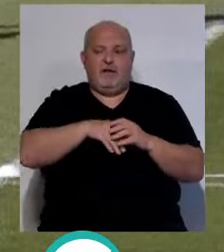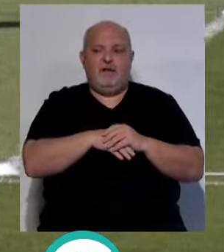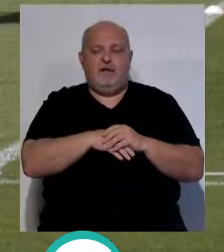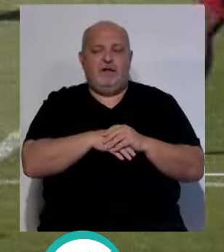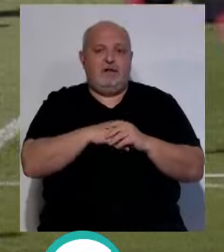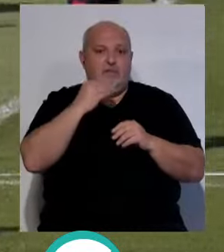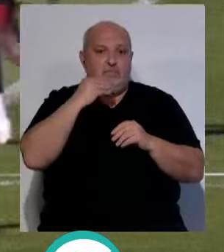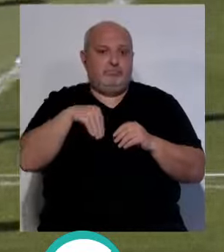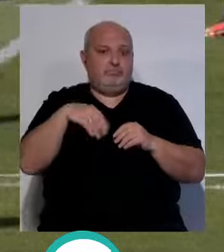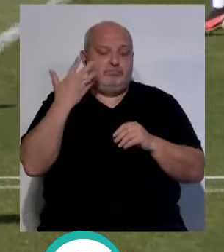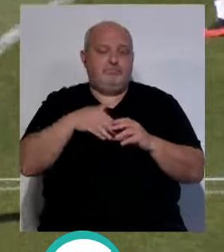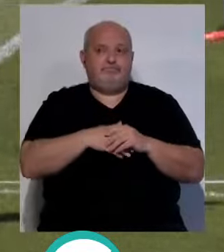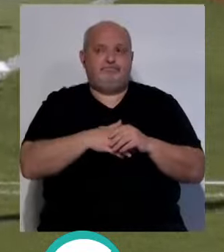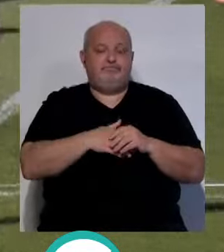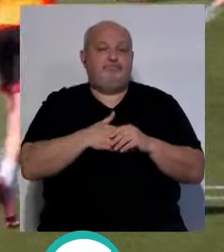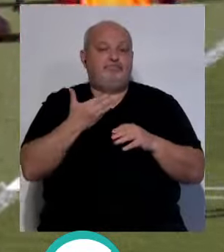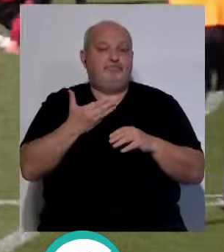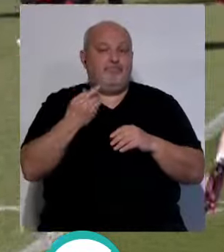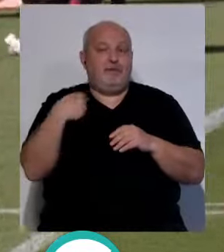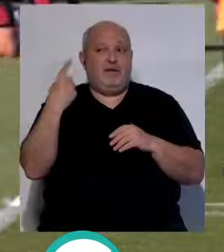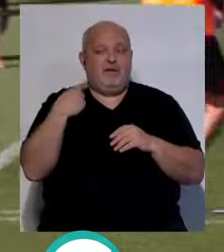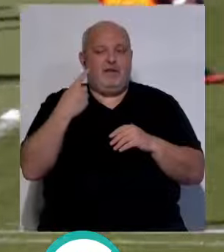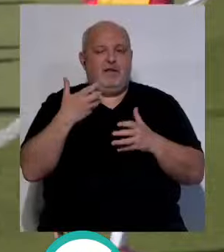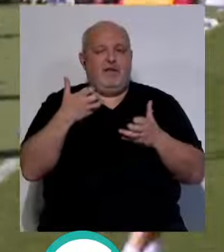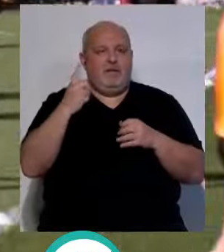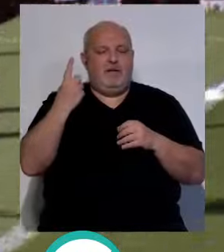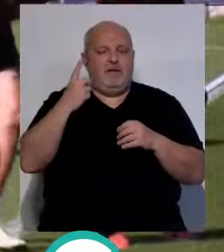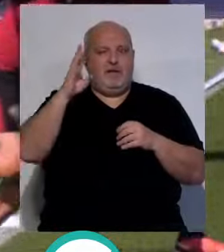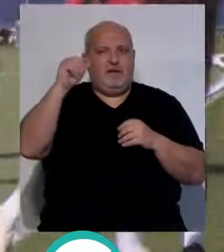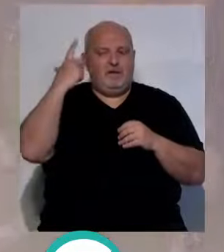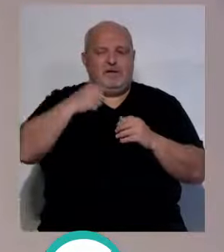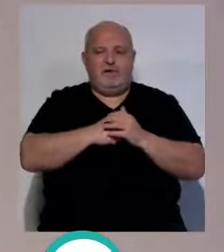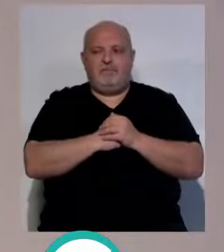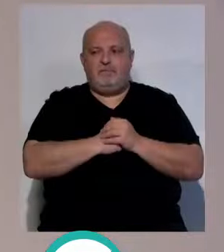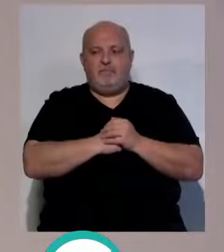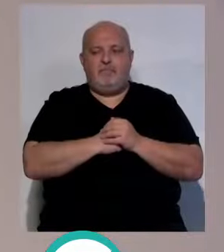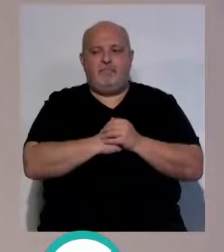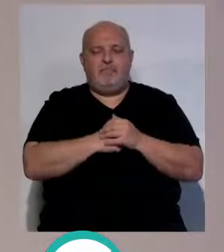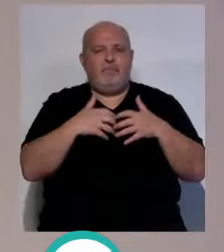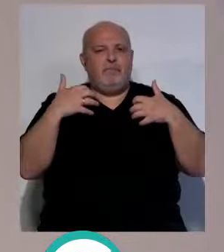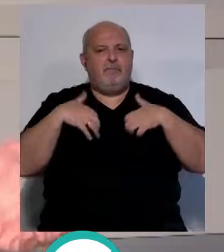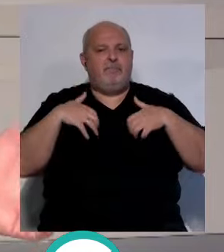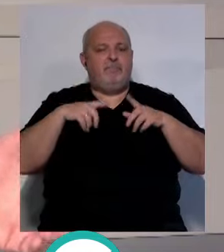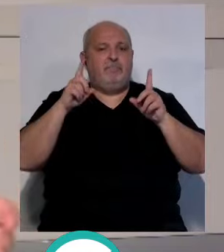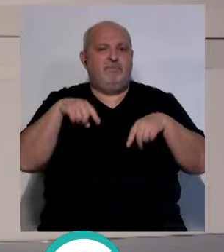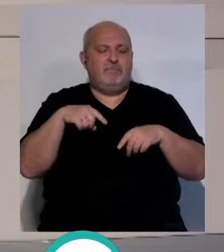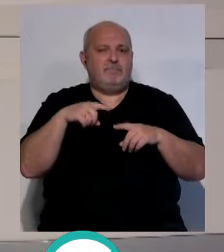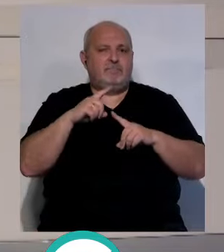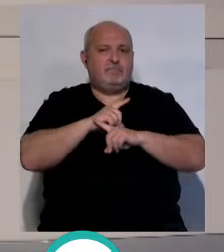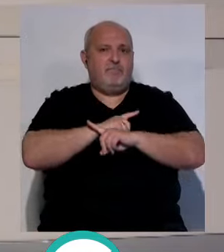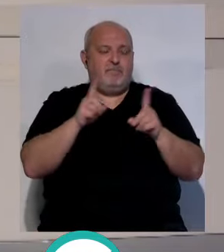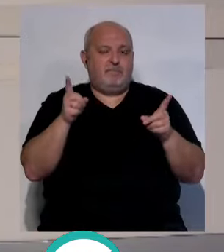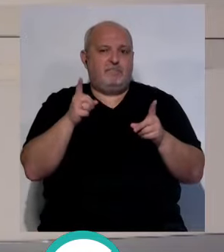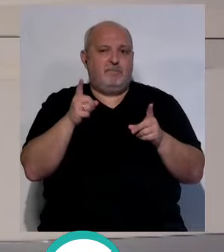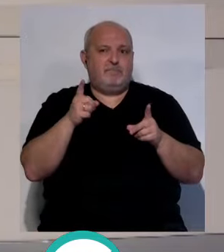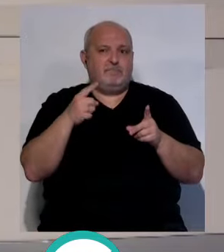eso formidable. Pero, claro, muy importante que nosotros ganáramos en Girona. El Beti que ganaba en este caso, pero no pudimos aprovechar porque